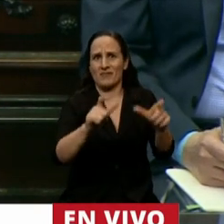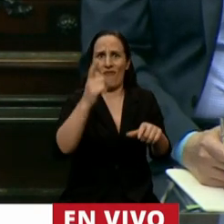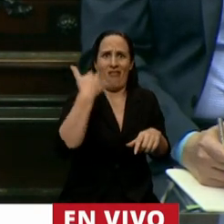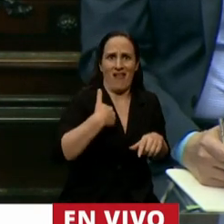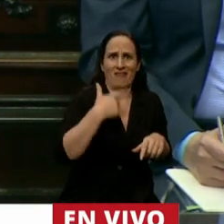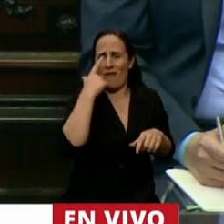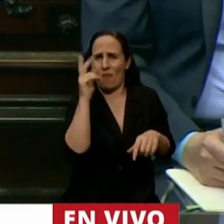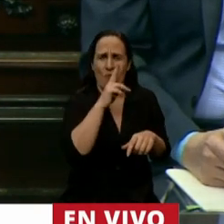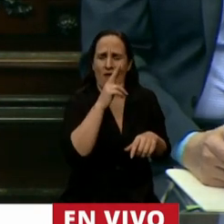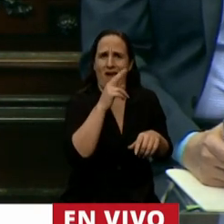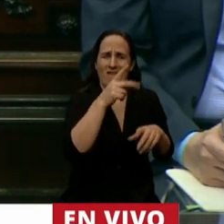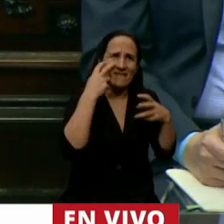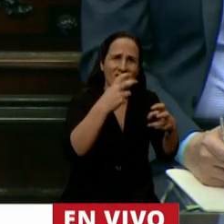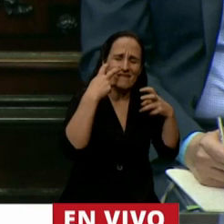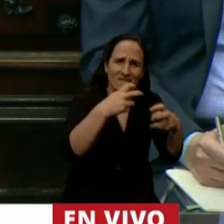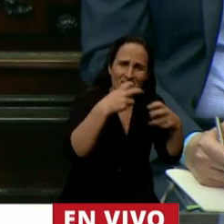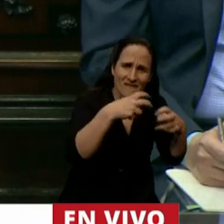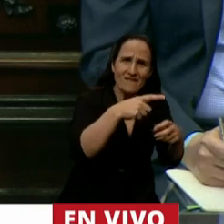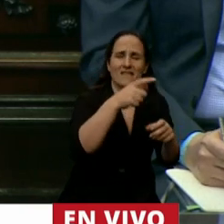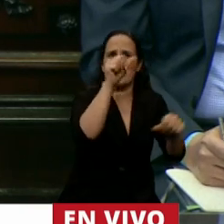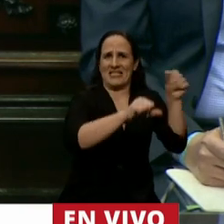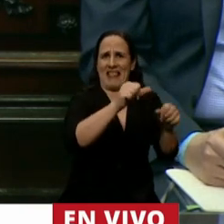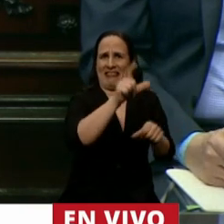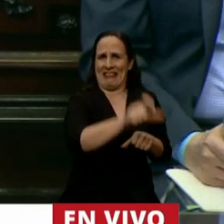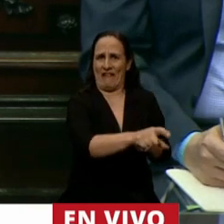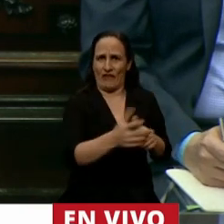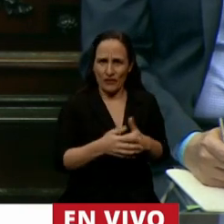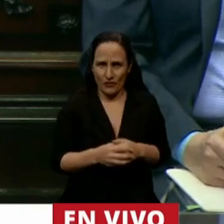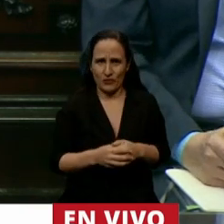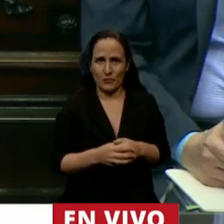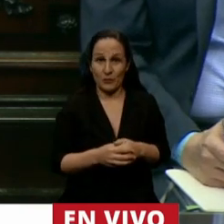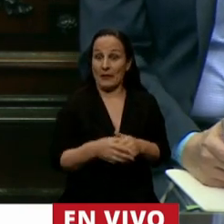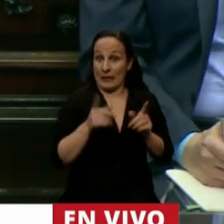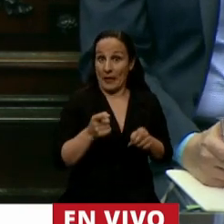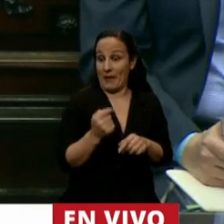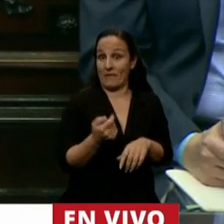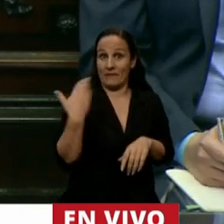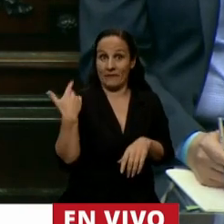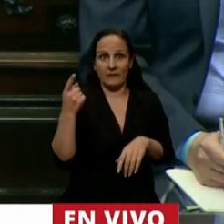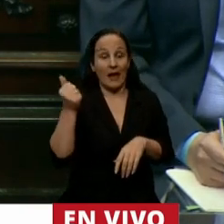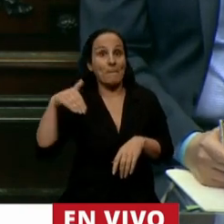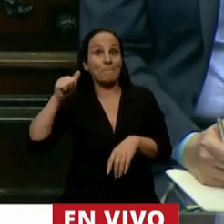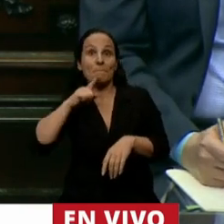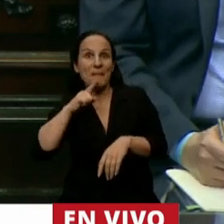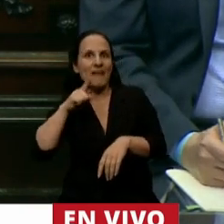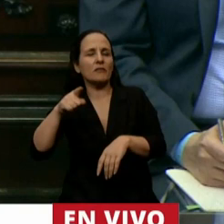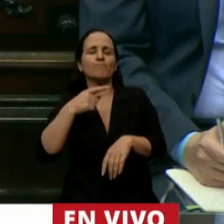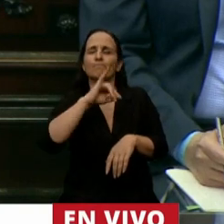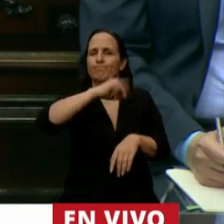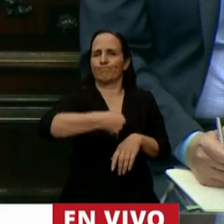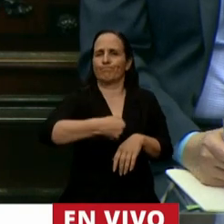investigadoras argentinas y también recientemente la decisión de la ANMAT de aprobar